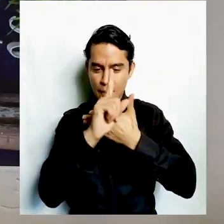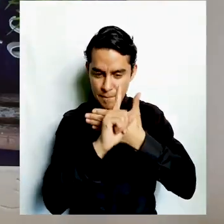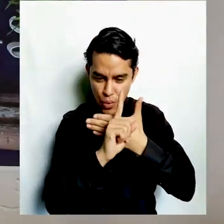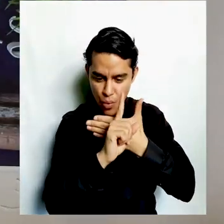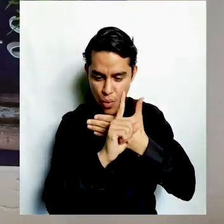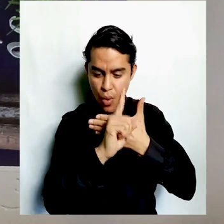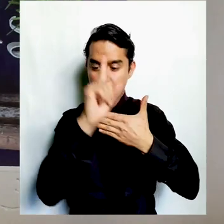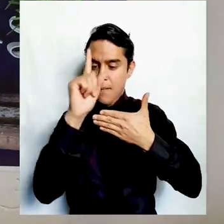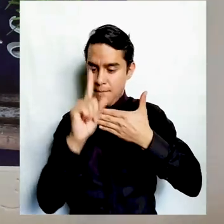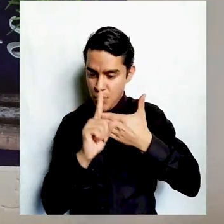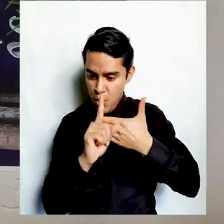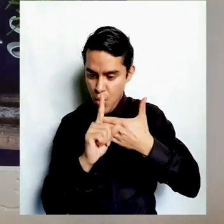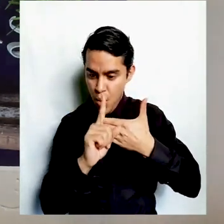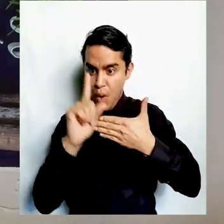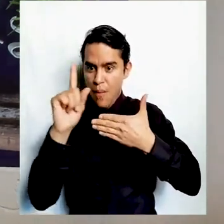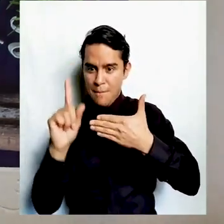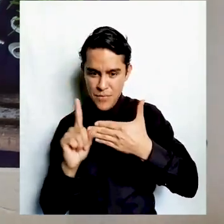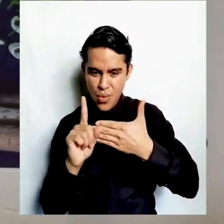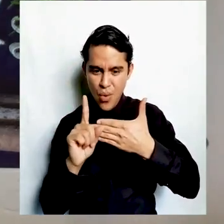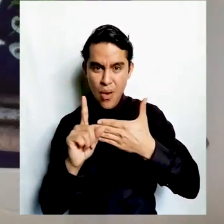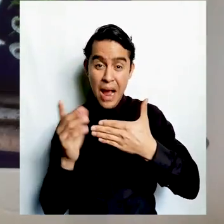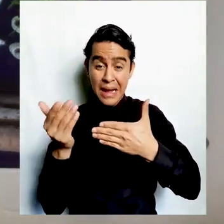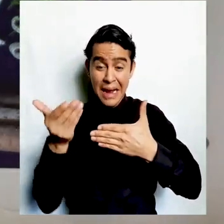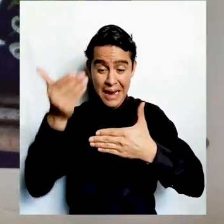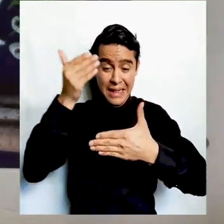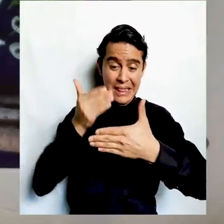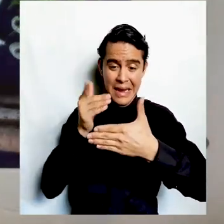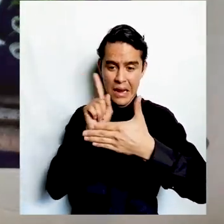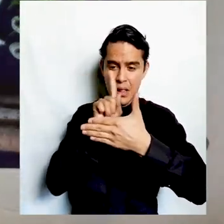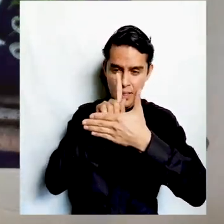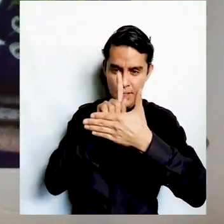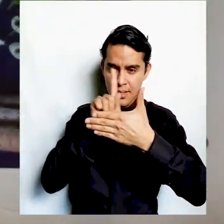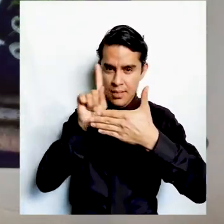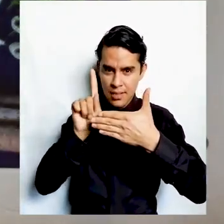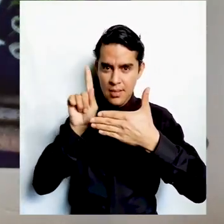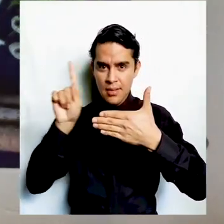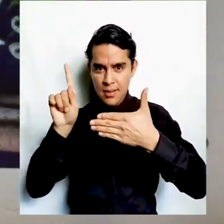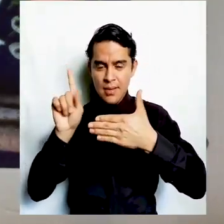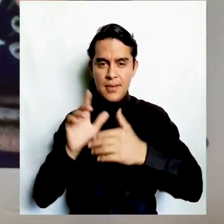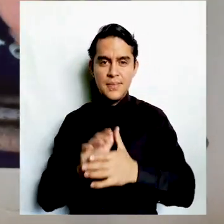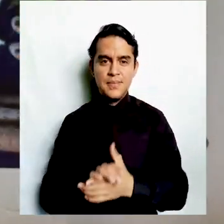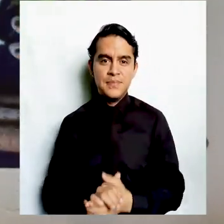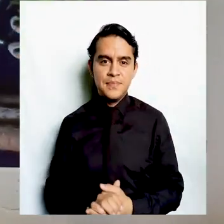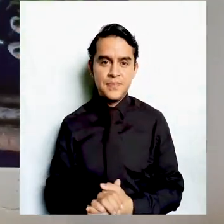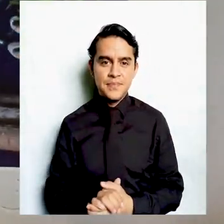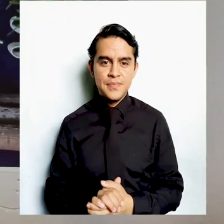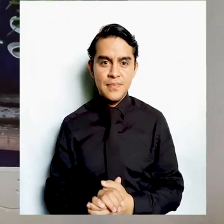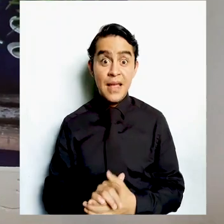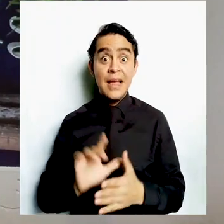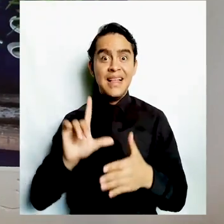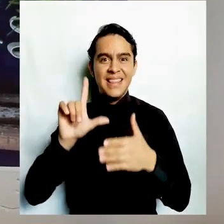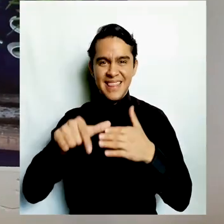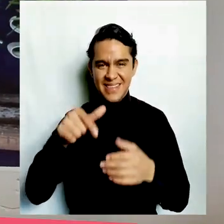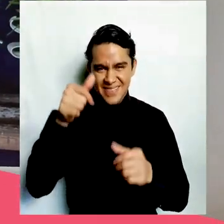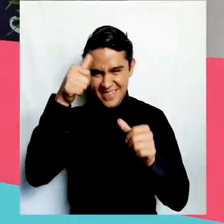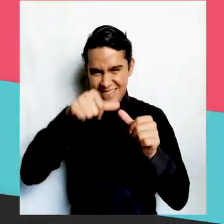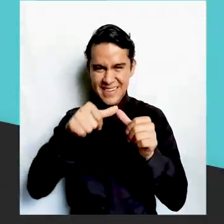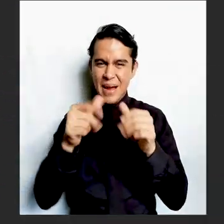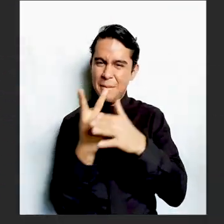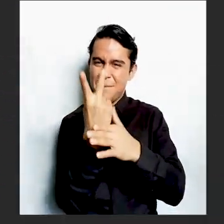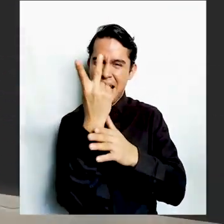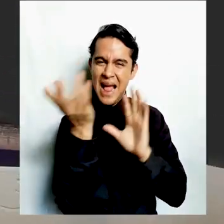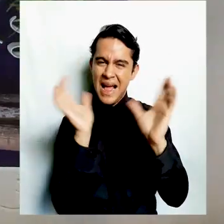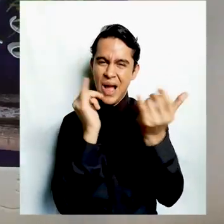Cuando el silicón se haya secado, procederemos a pegar la usnea o barba de viejo en la base de cada